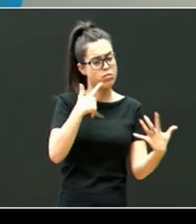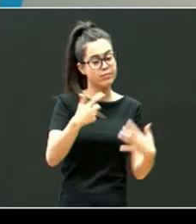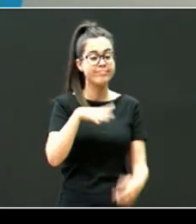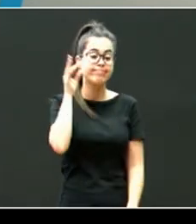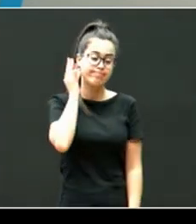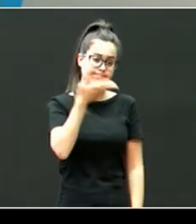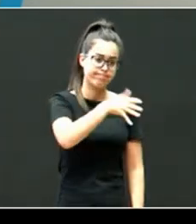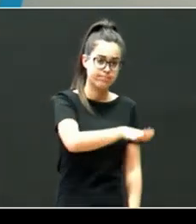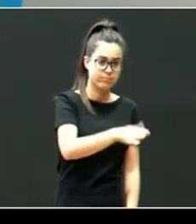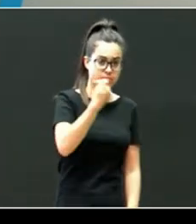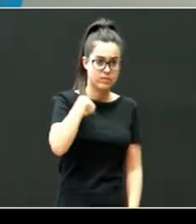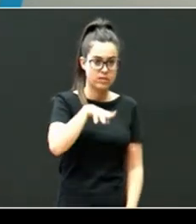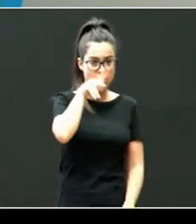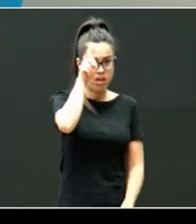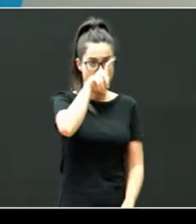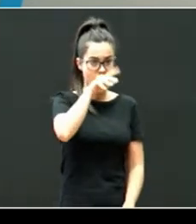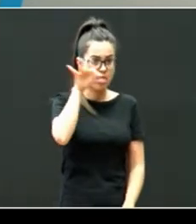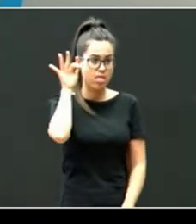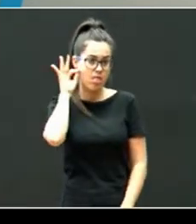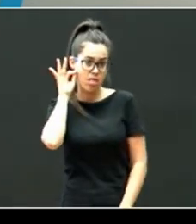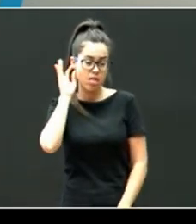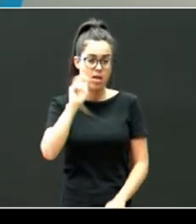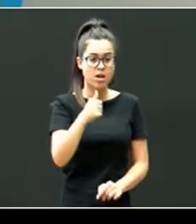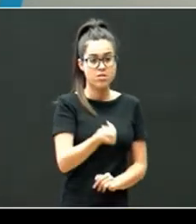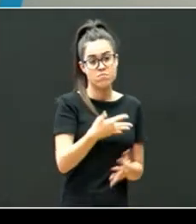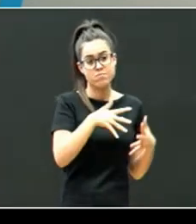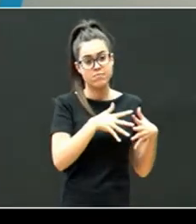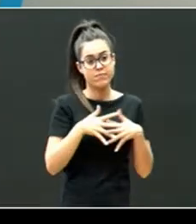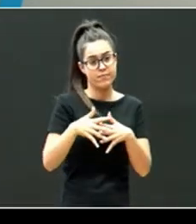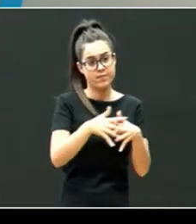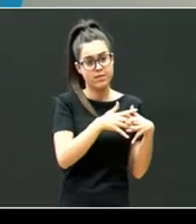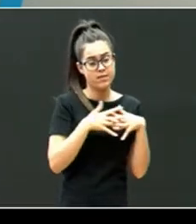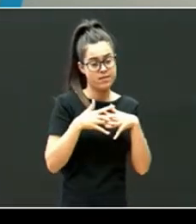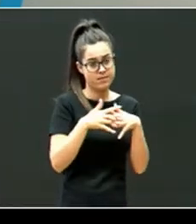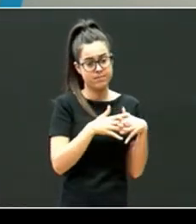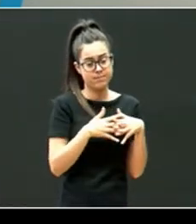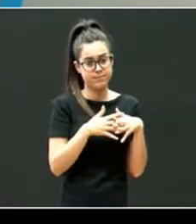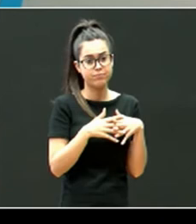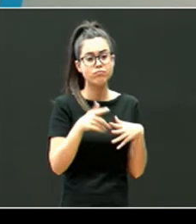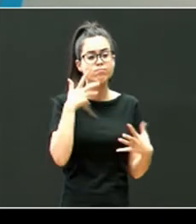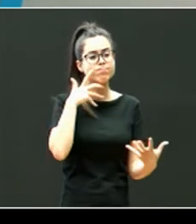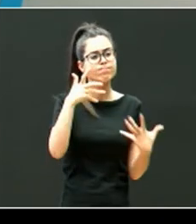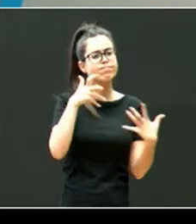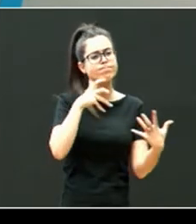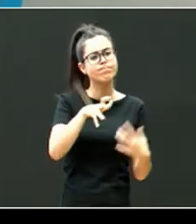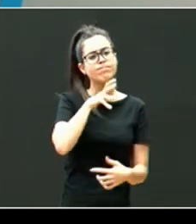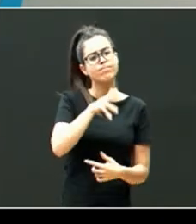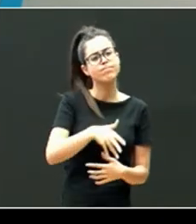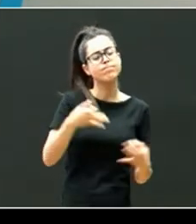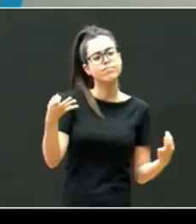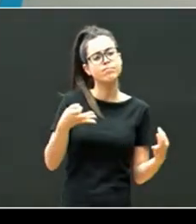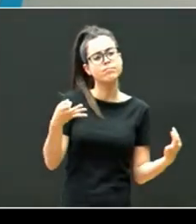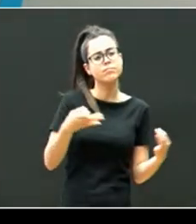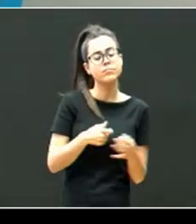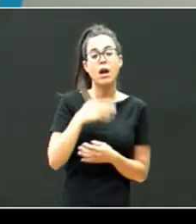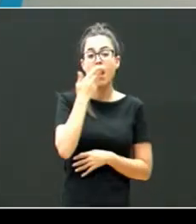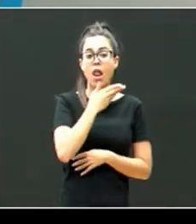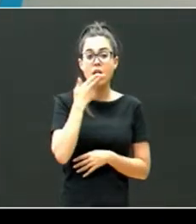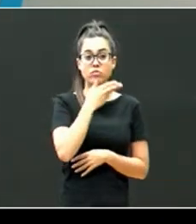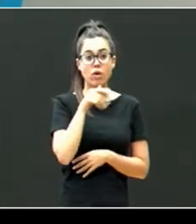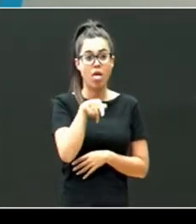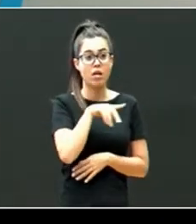mujer es una andereña americana de piel negra que fue famosa porque la escuela que fundó